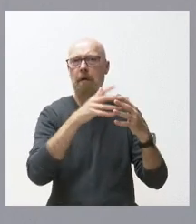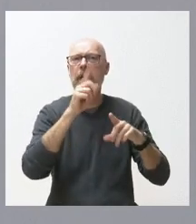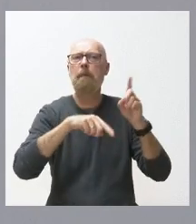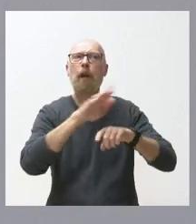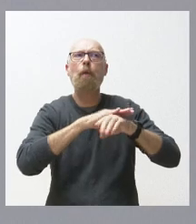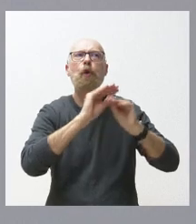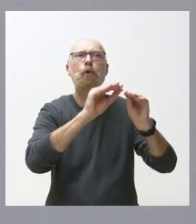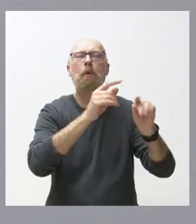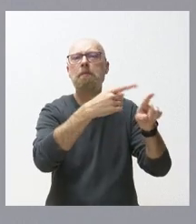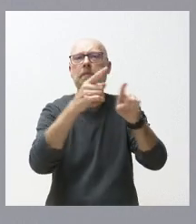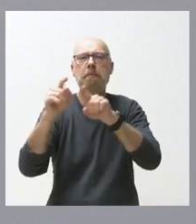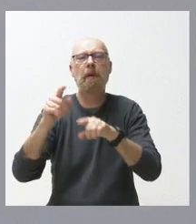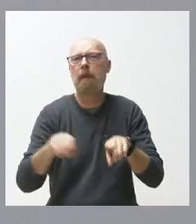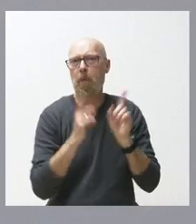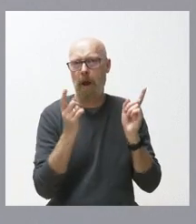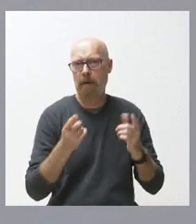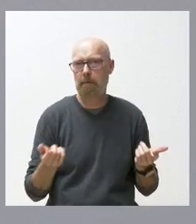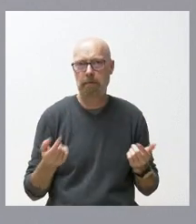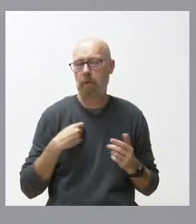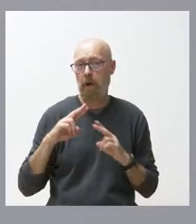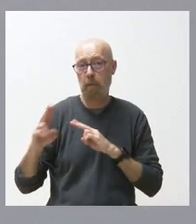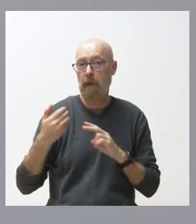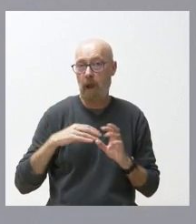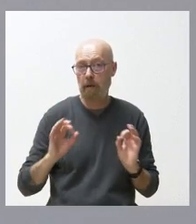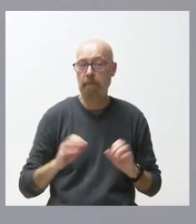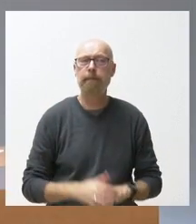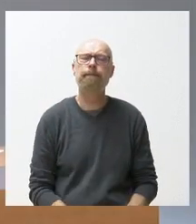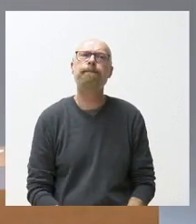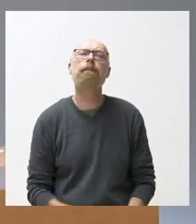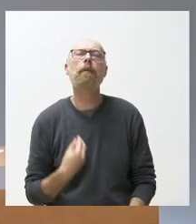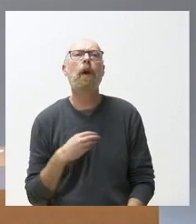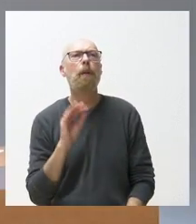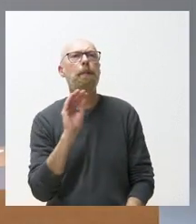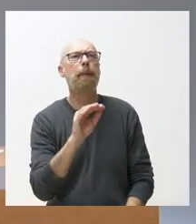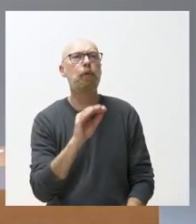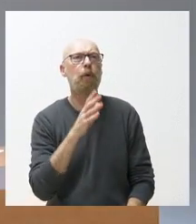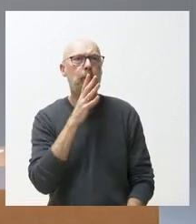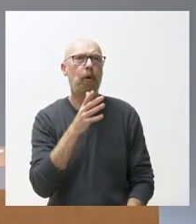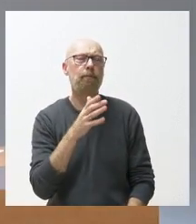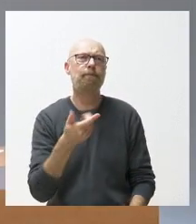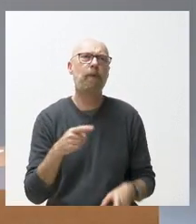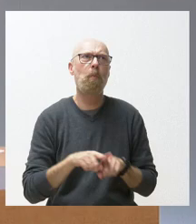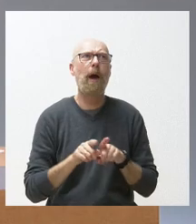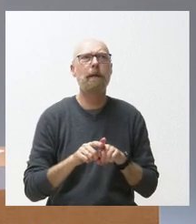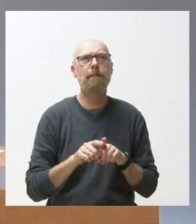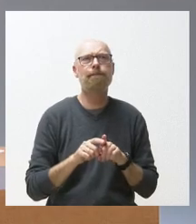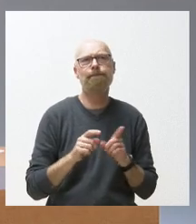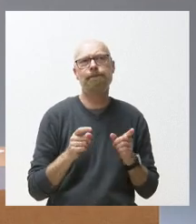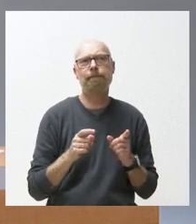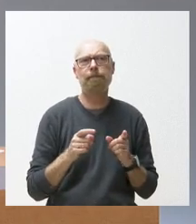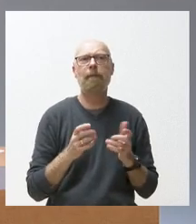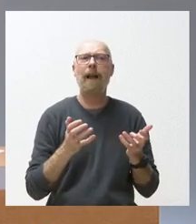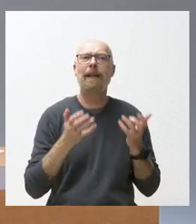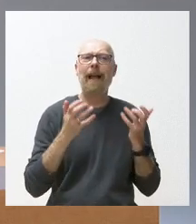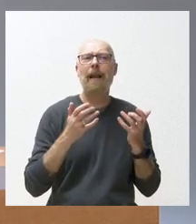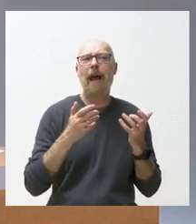y con eso creo haber respondido a su respuesta le pregunto por las reacciones no por la victoria electoral per